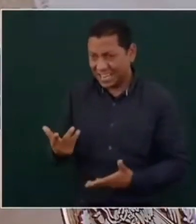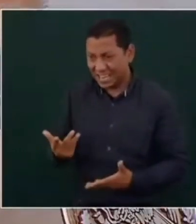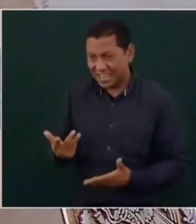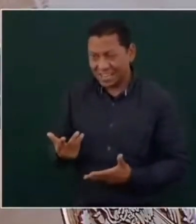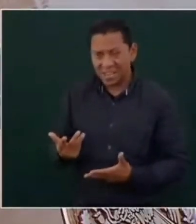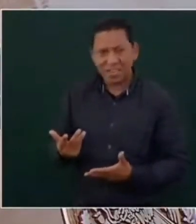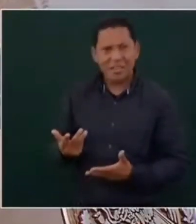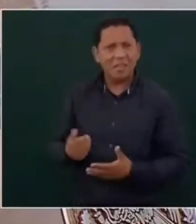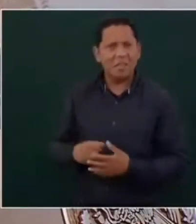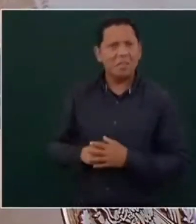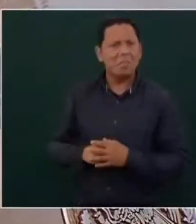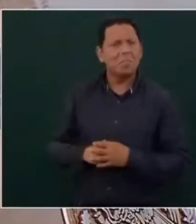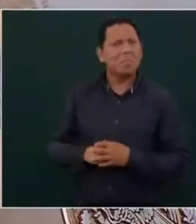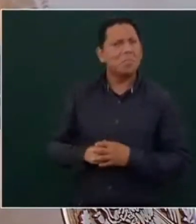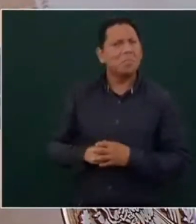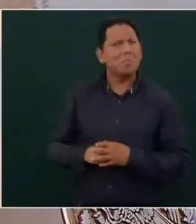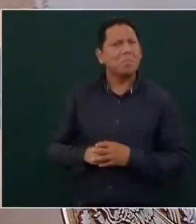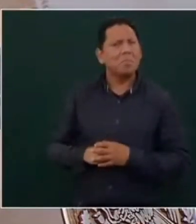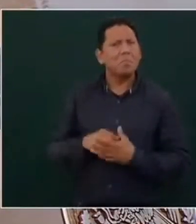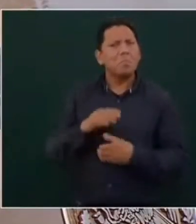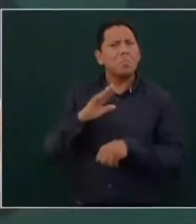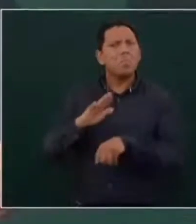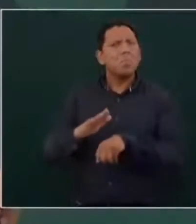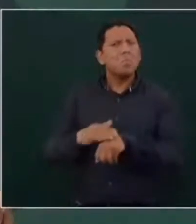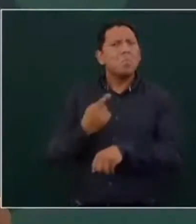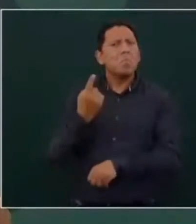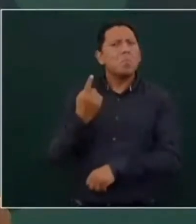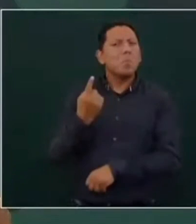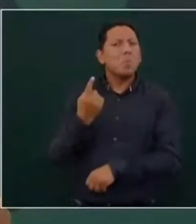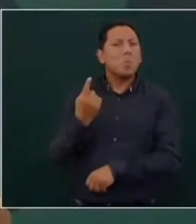porque se quedaron con eso